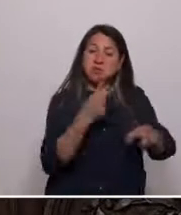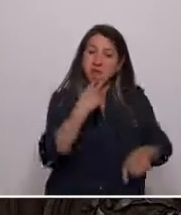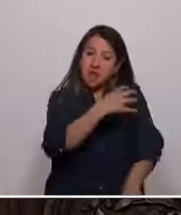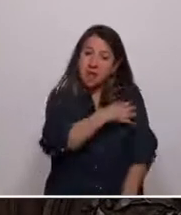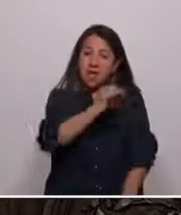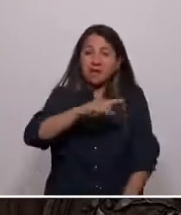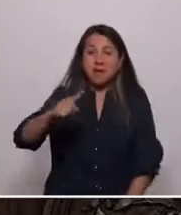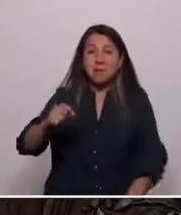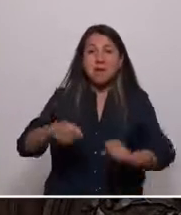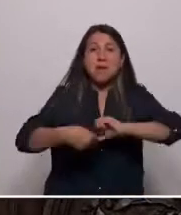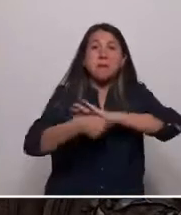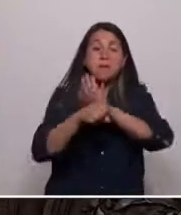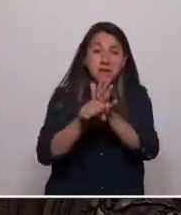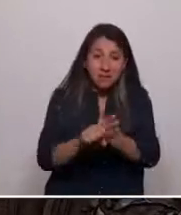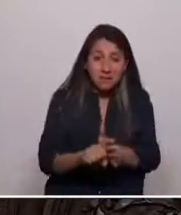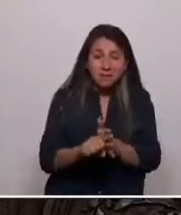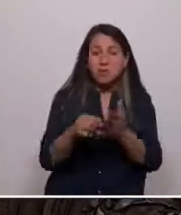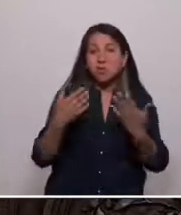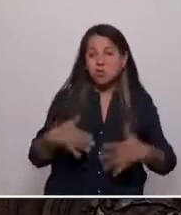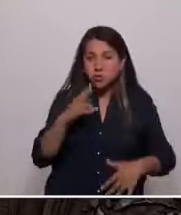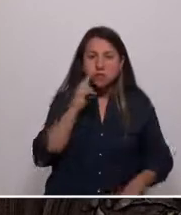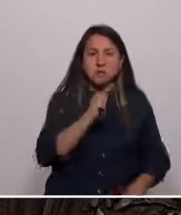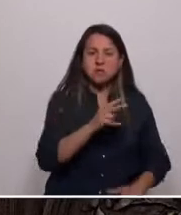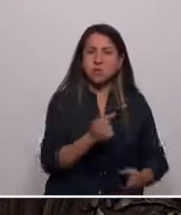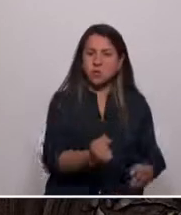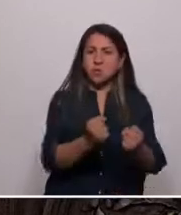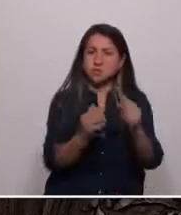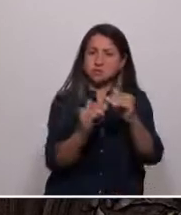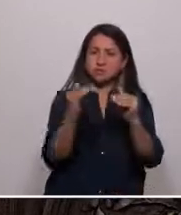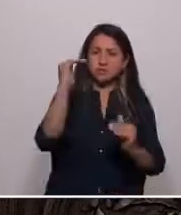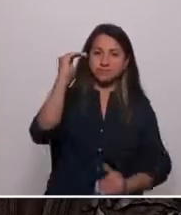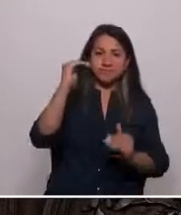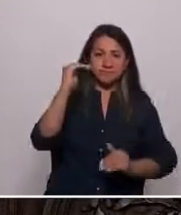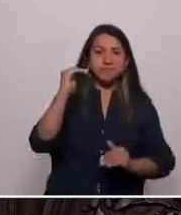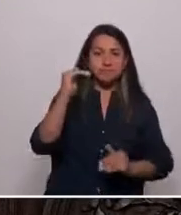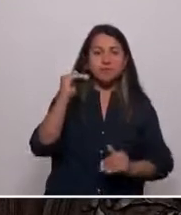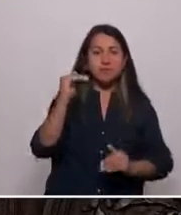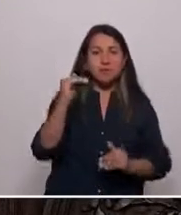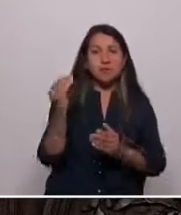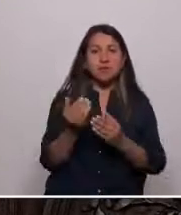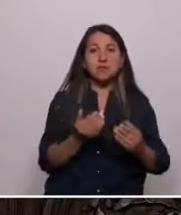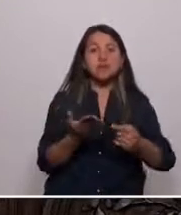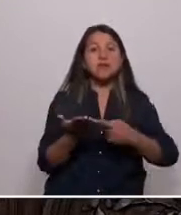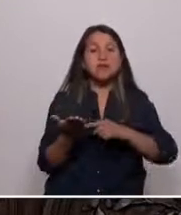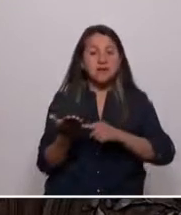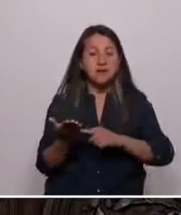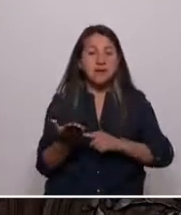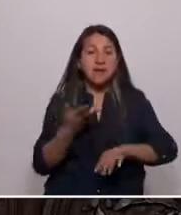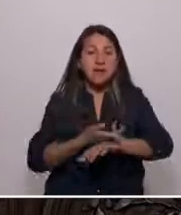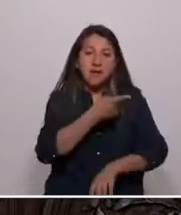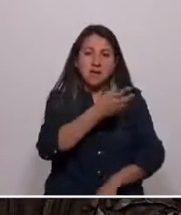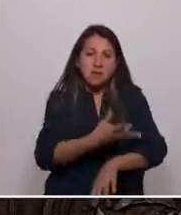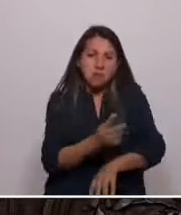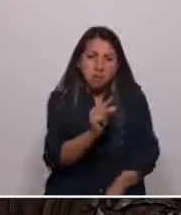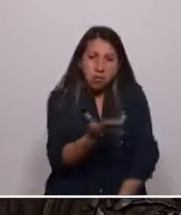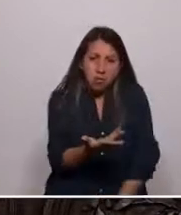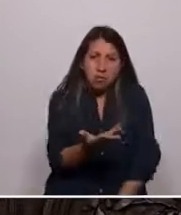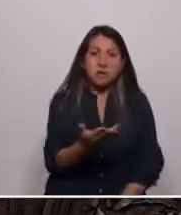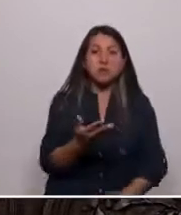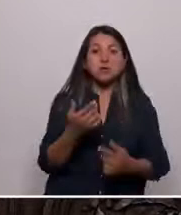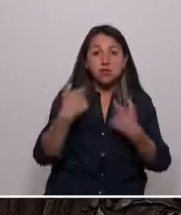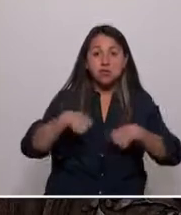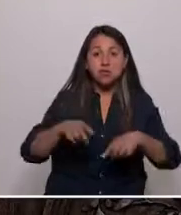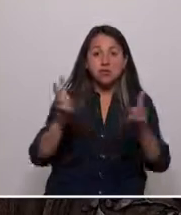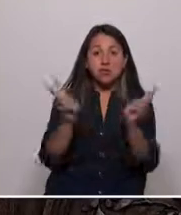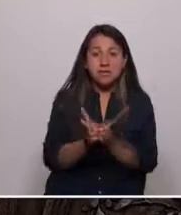pandemia dejó una vez más al descubierto la brutal desigualdad y la gran brecha digital aún existente. Soy de Vallenar,